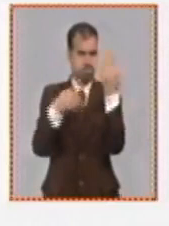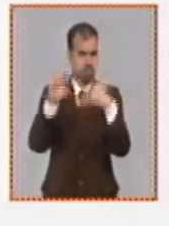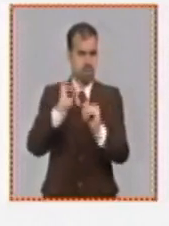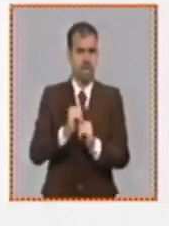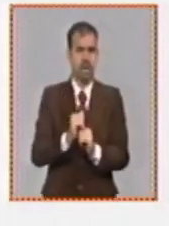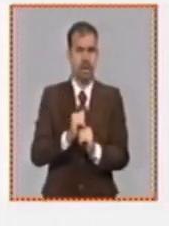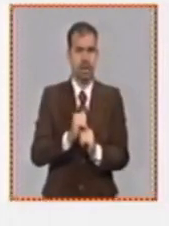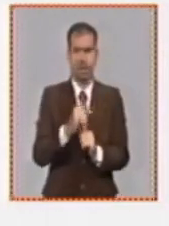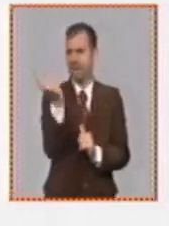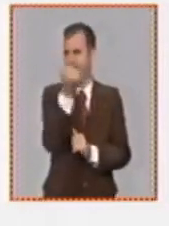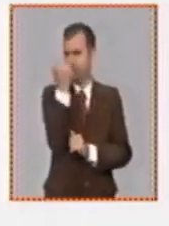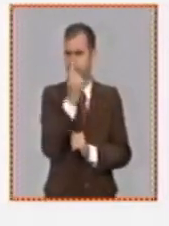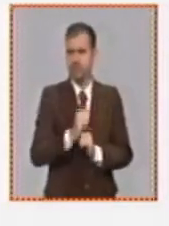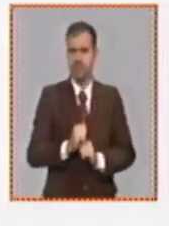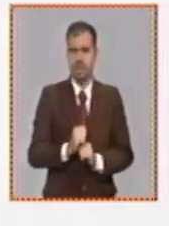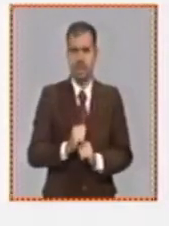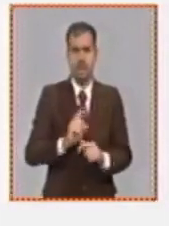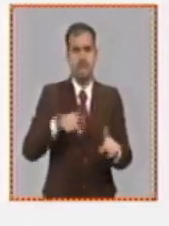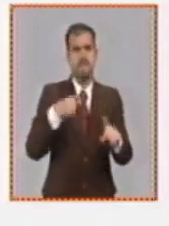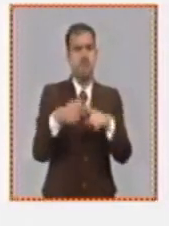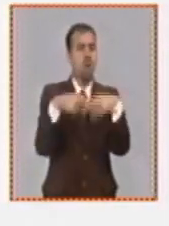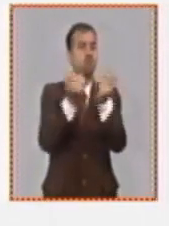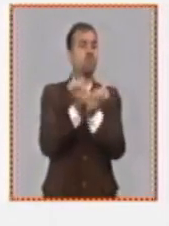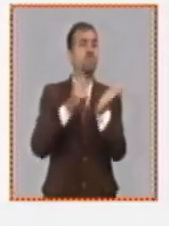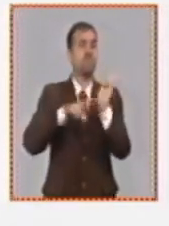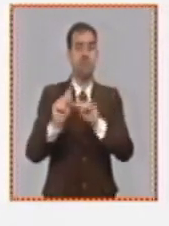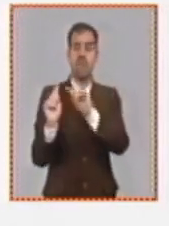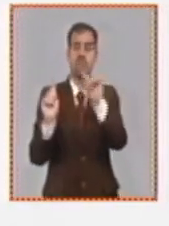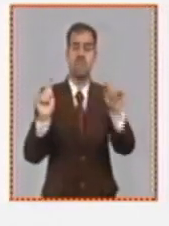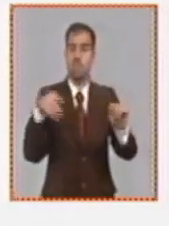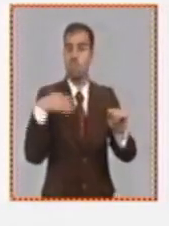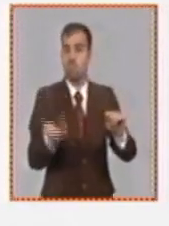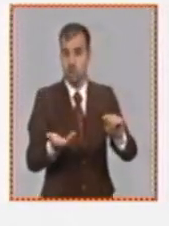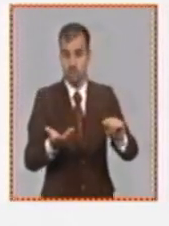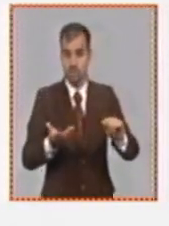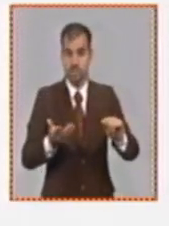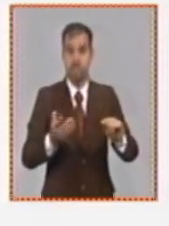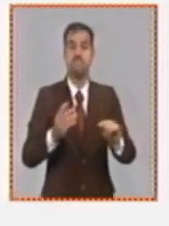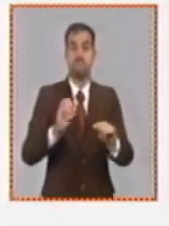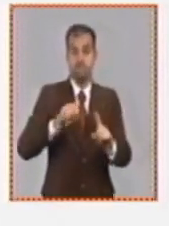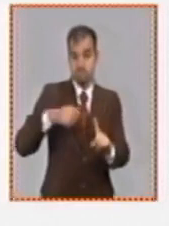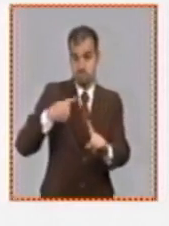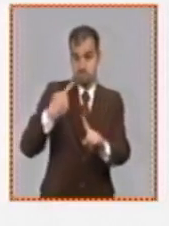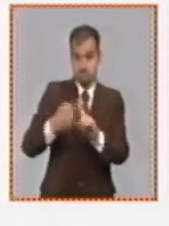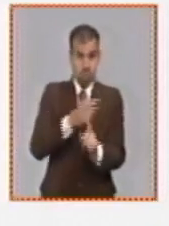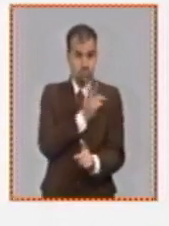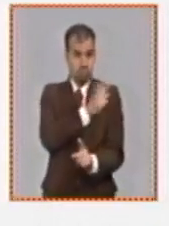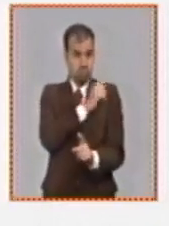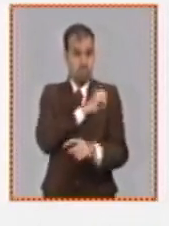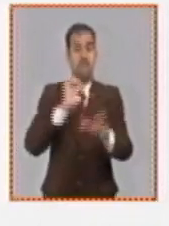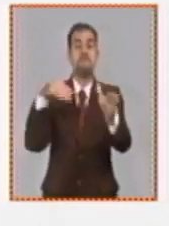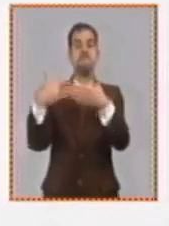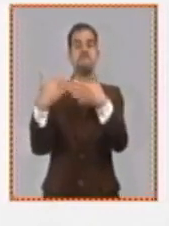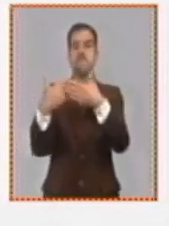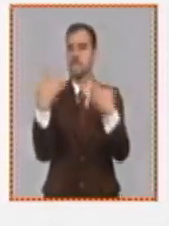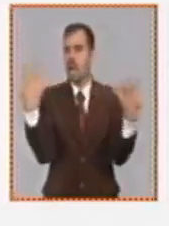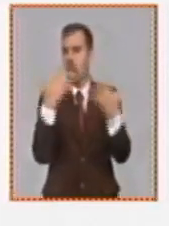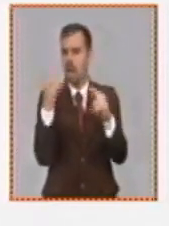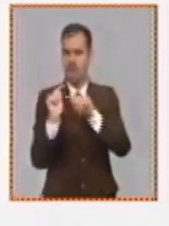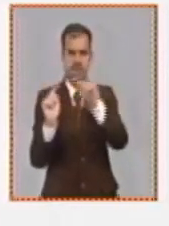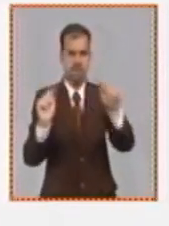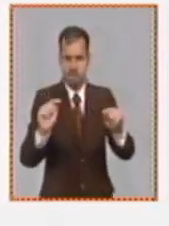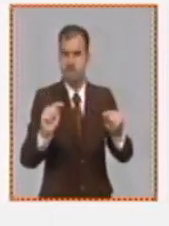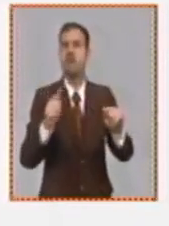ministerios, de institutos nacionales, de los consejos provinciales, de las organizaciones superiores de dirección empresarial, de las